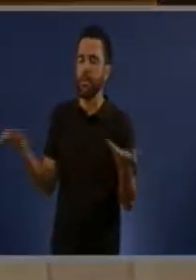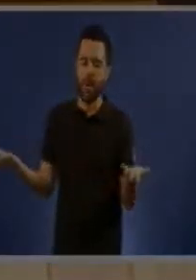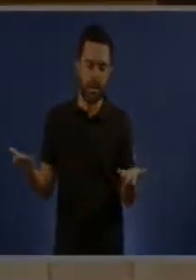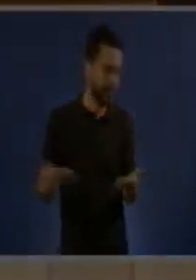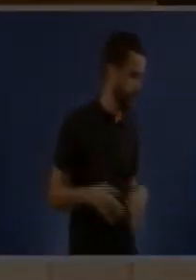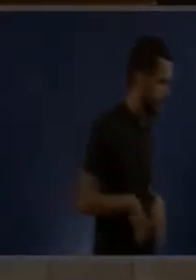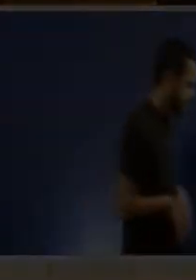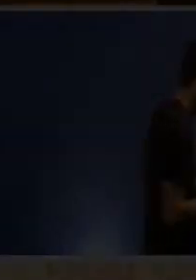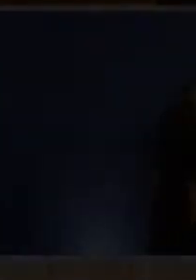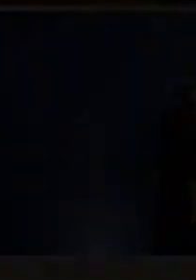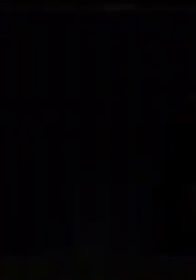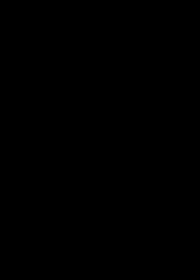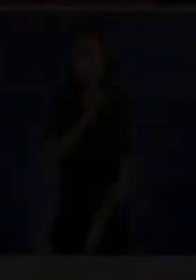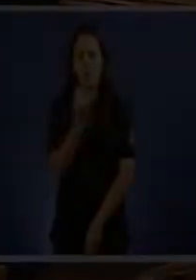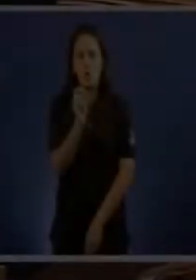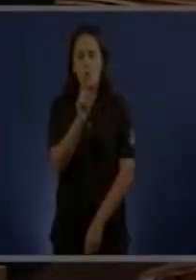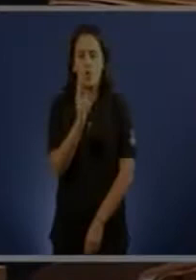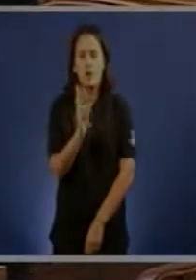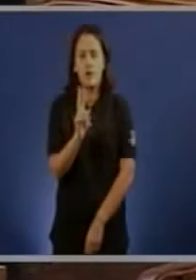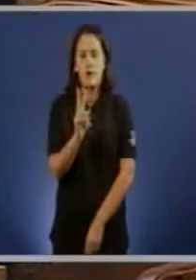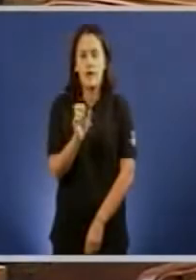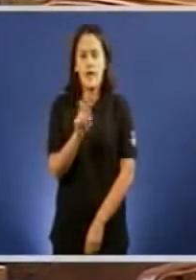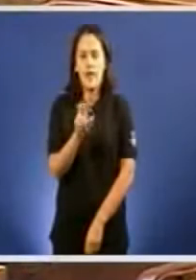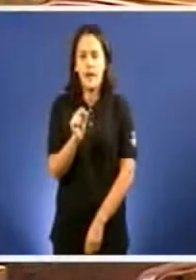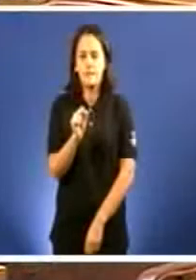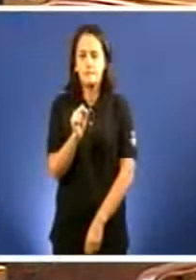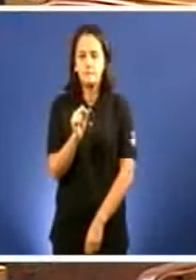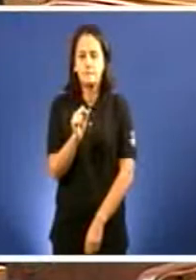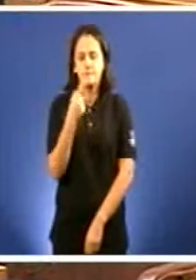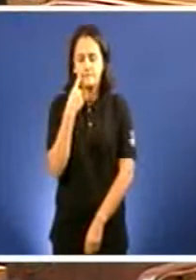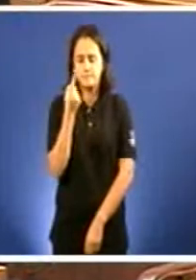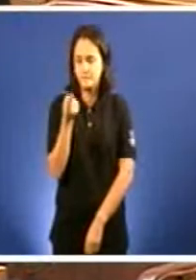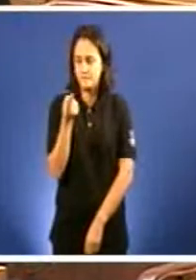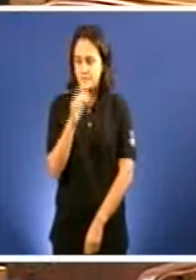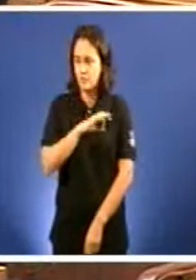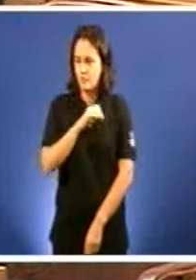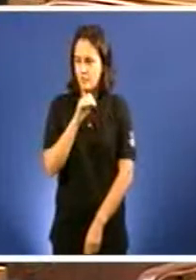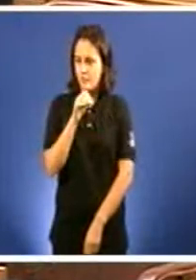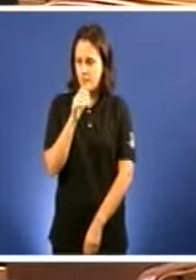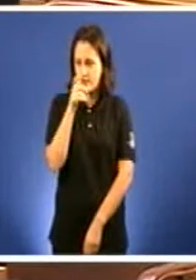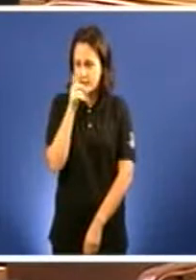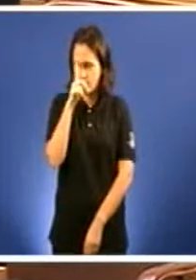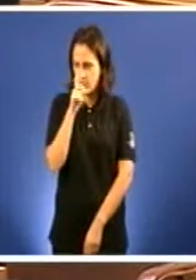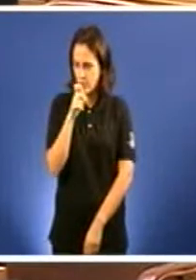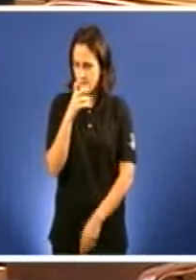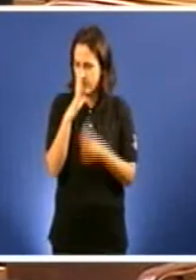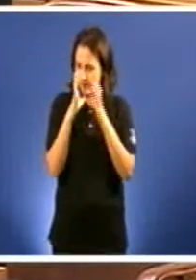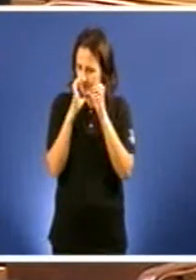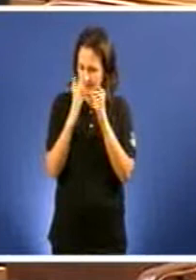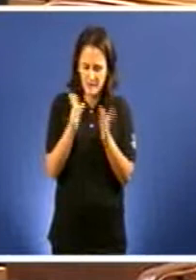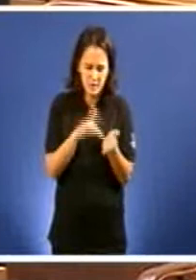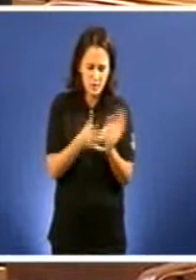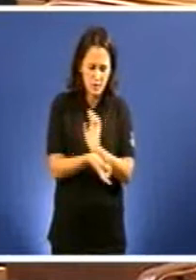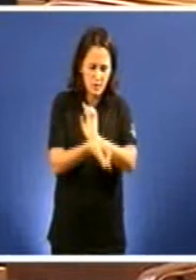Tenga a palabra o presidente. Mire, señor Feijó, ten moi mala memoria. O xiro do goberno zapatero